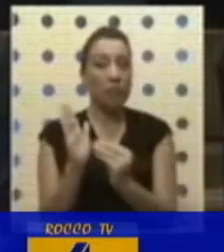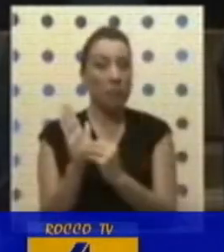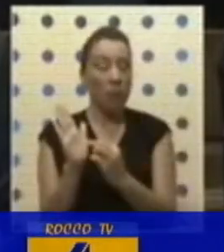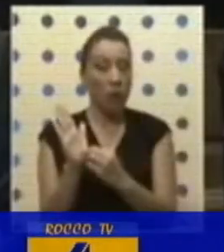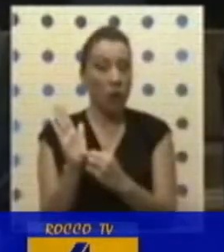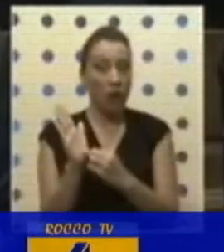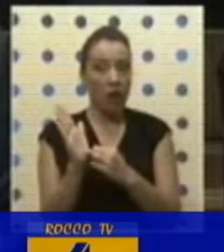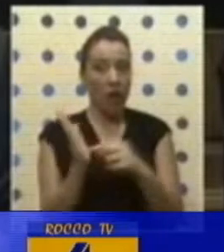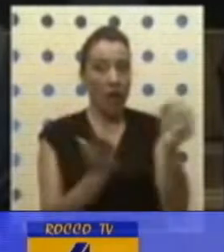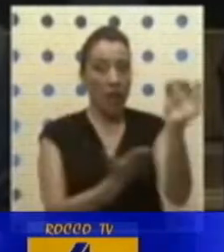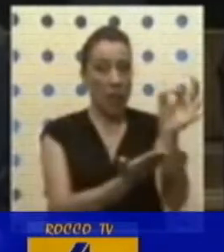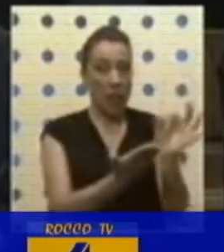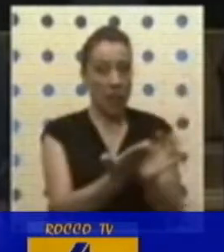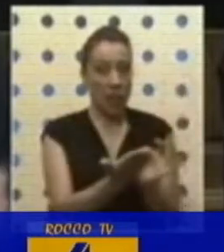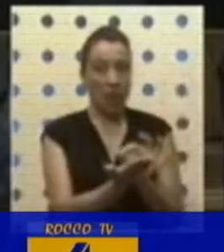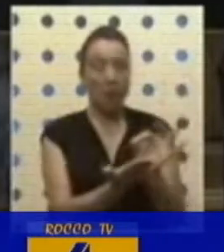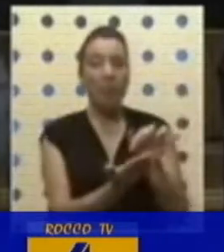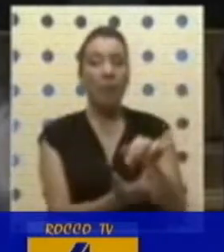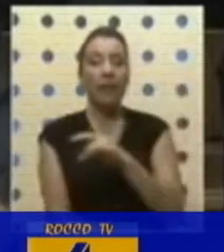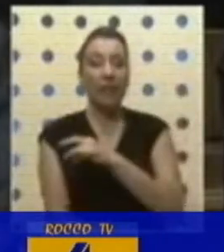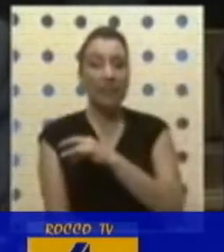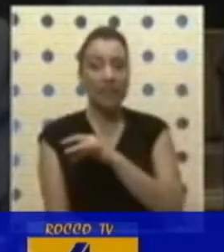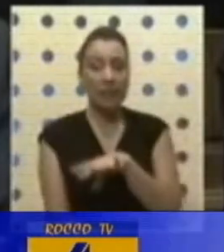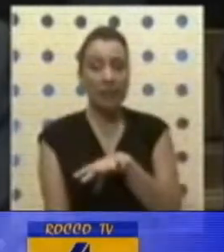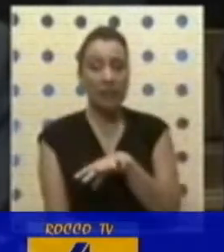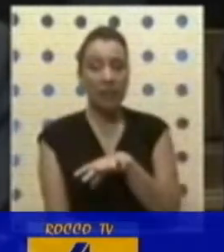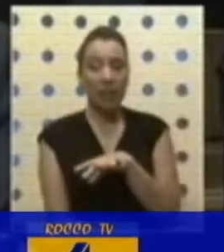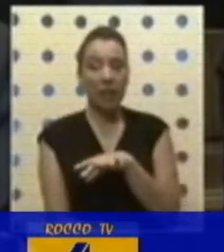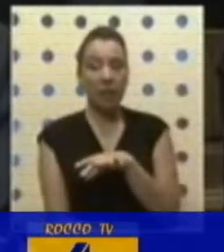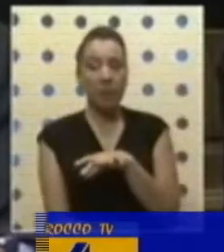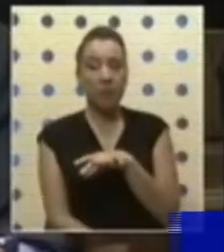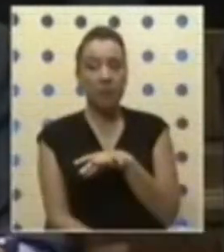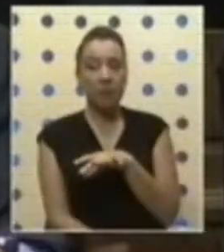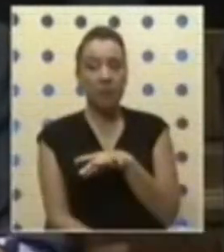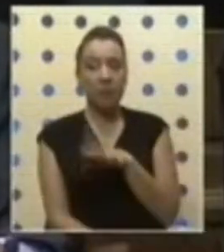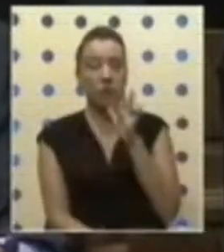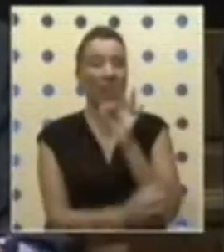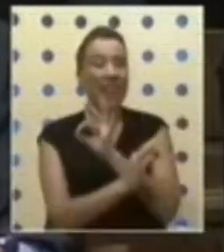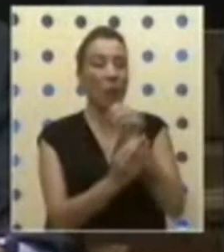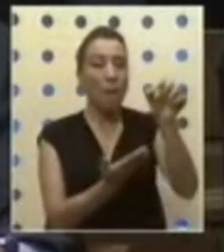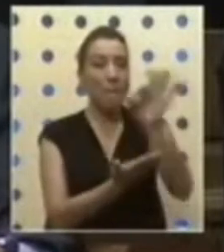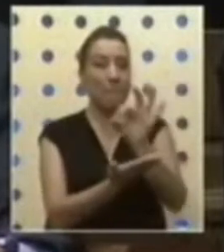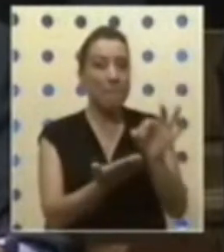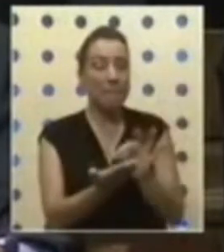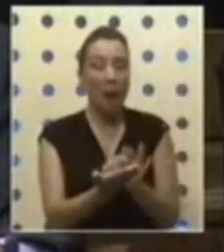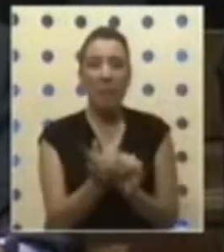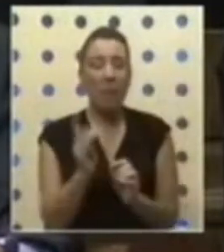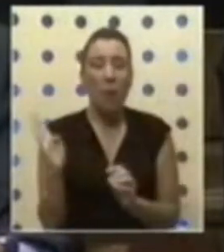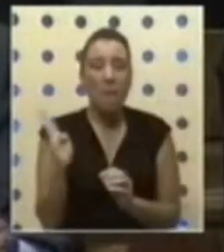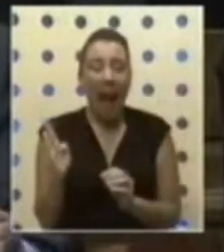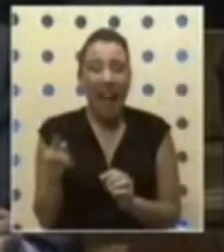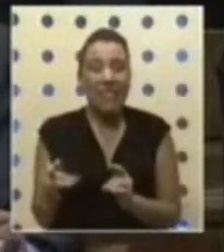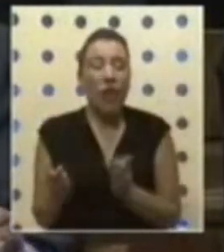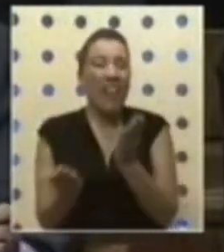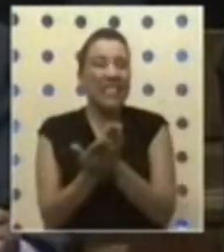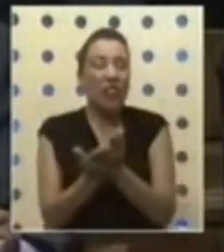mapas. Lo cual, a su vez, Chile, Presidente, no hay ningún mapa, hasta el más básico de los mapas